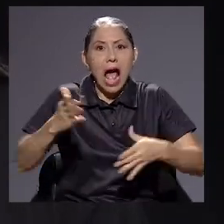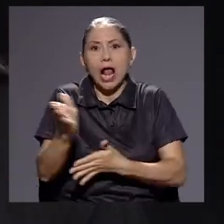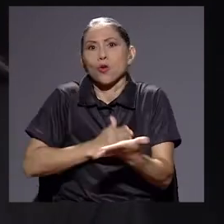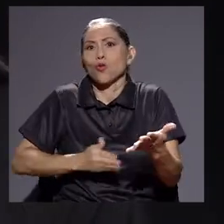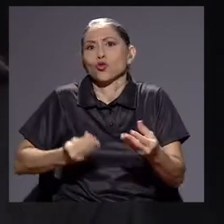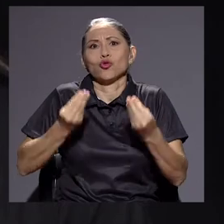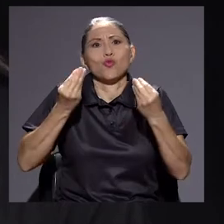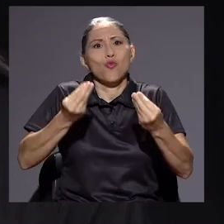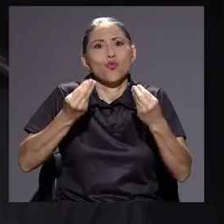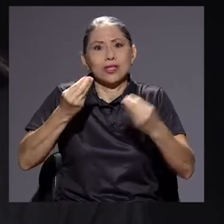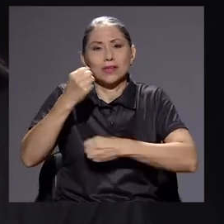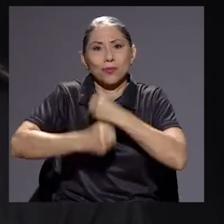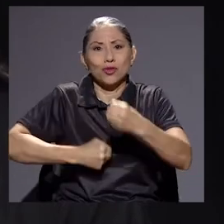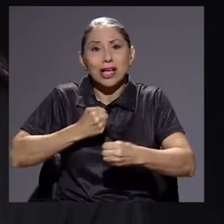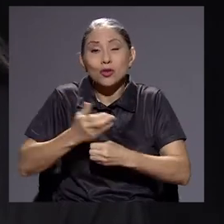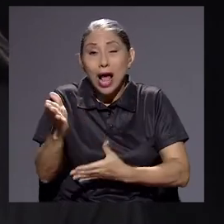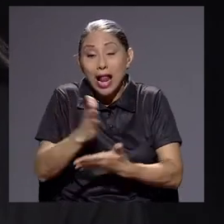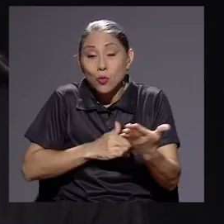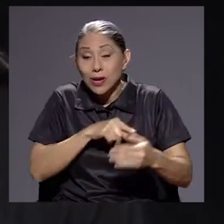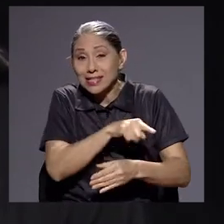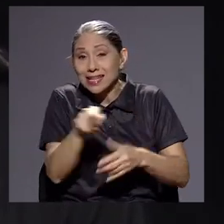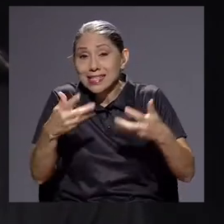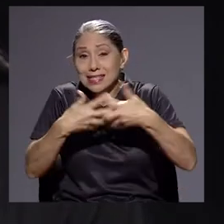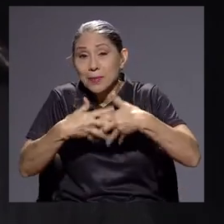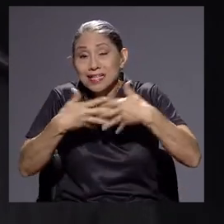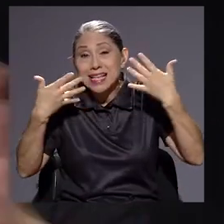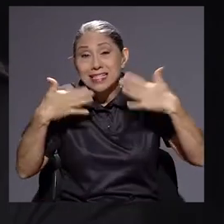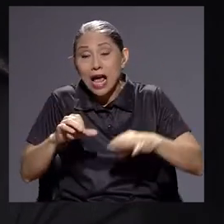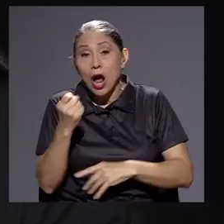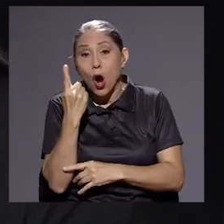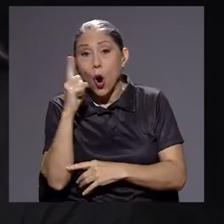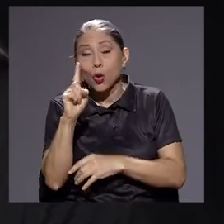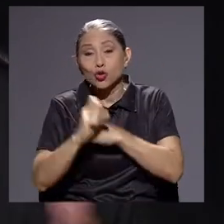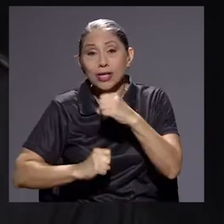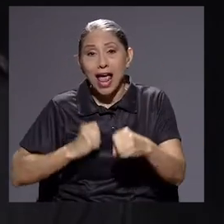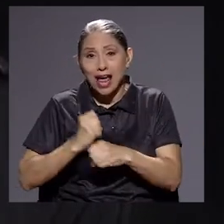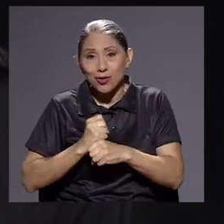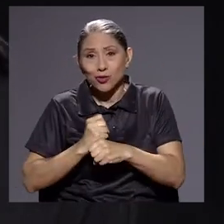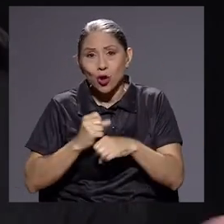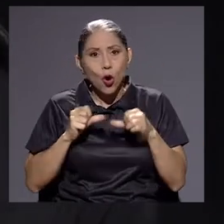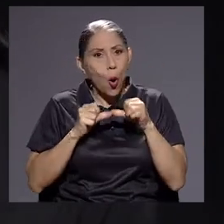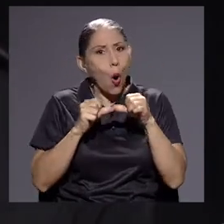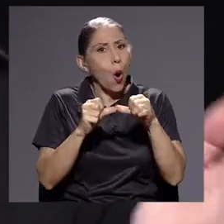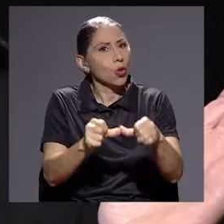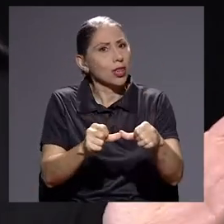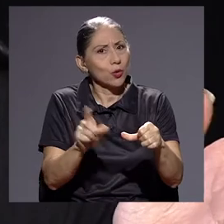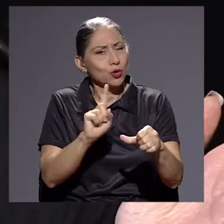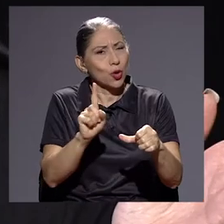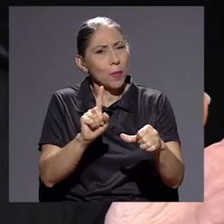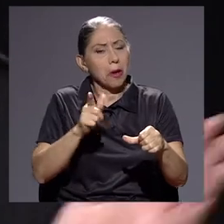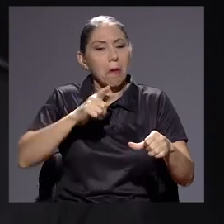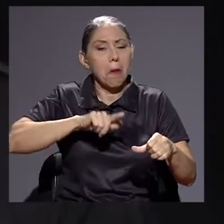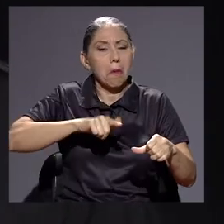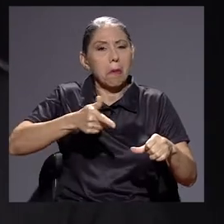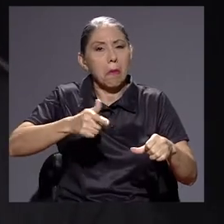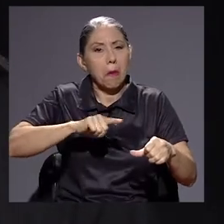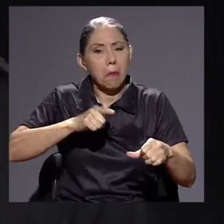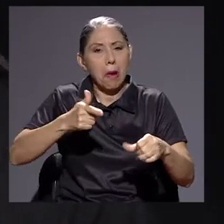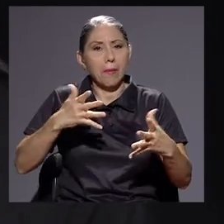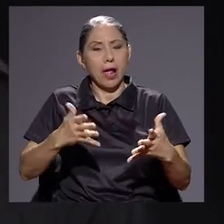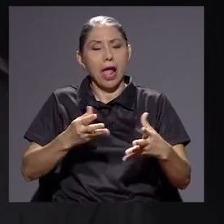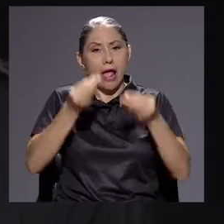años. O sea, hay quienes llevan 11 años, no continuos, pero bueno, en ese periodo de tiempo es casi continuo, ¿verdad?,